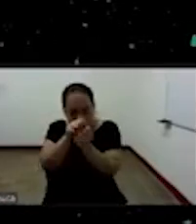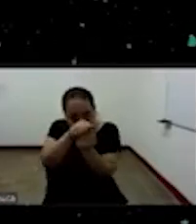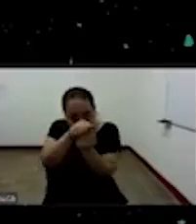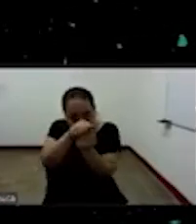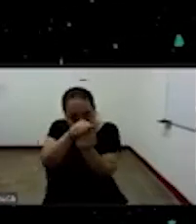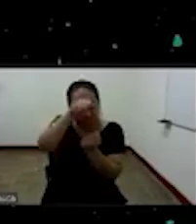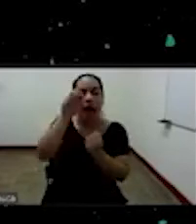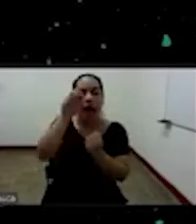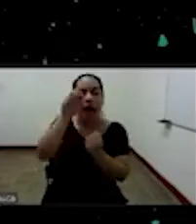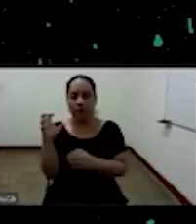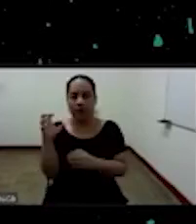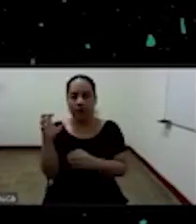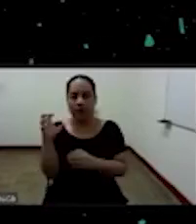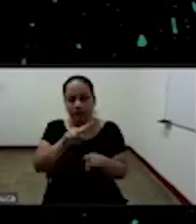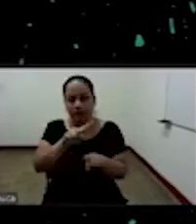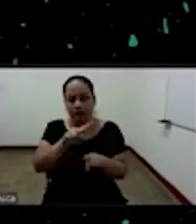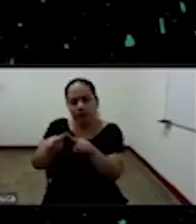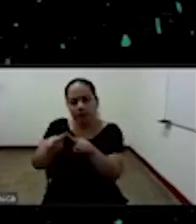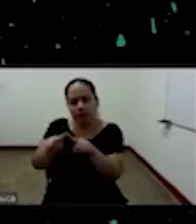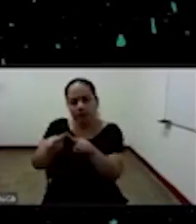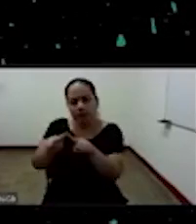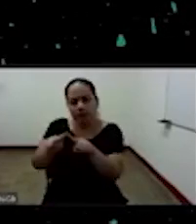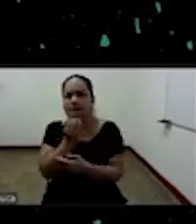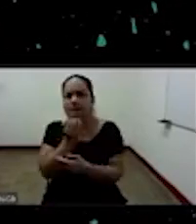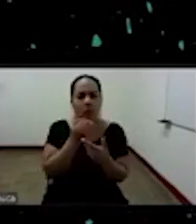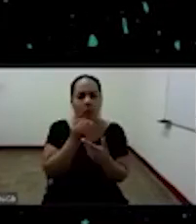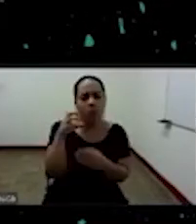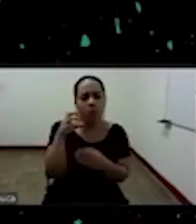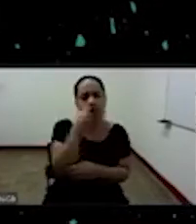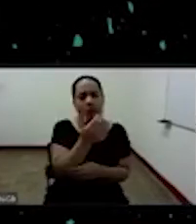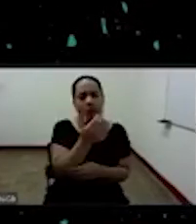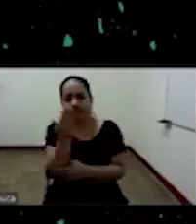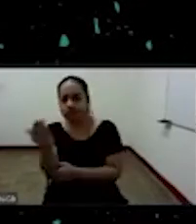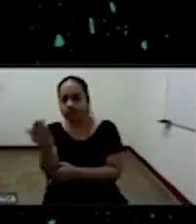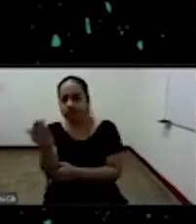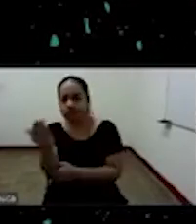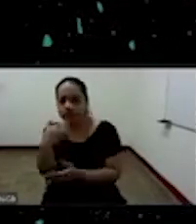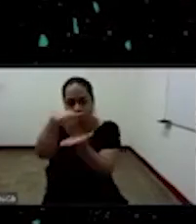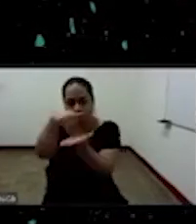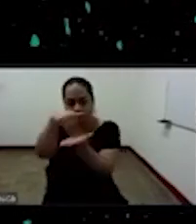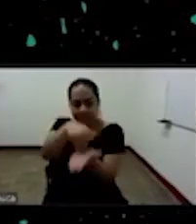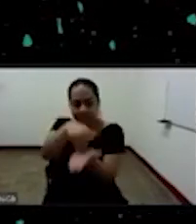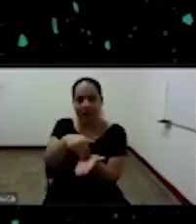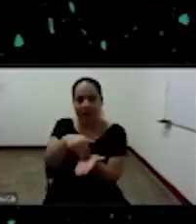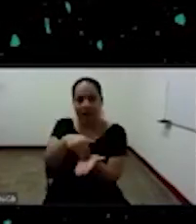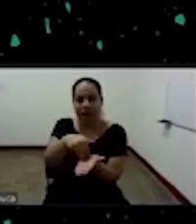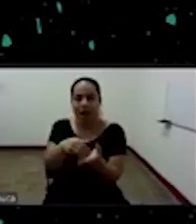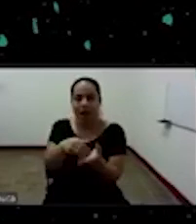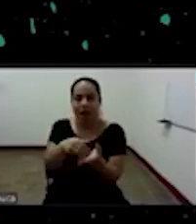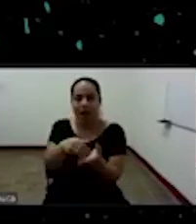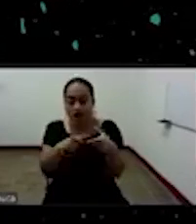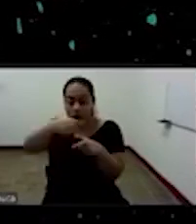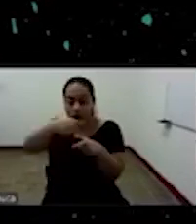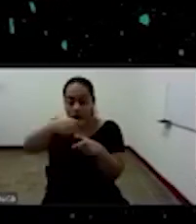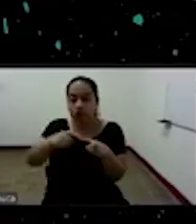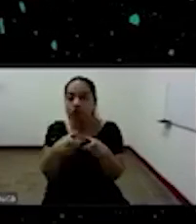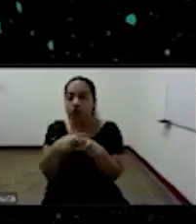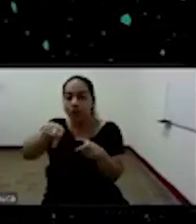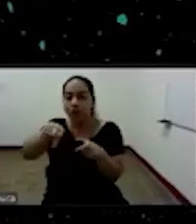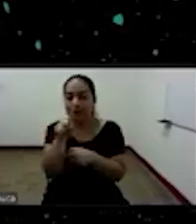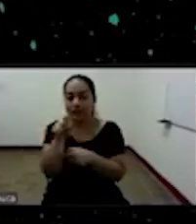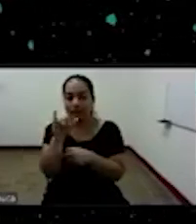una serie por ejemplo de de un una resistencia cimarrona y una organización